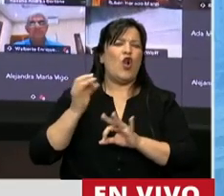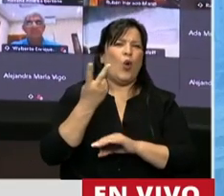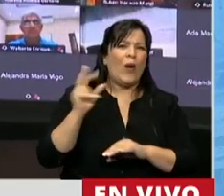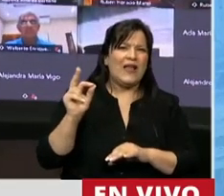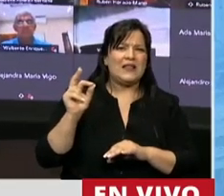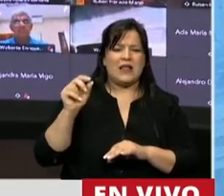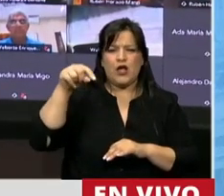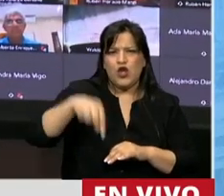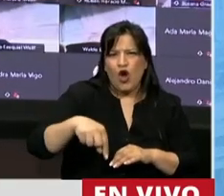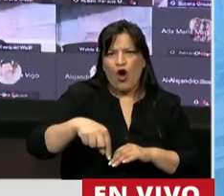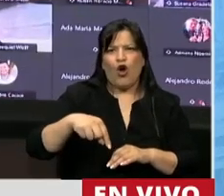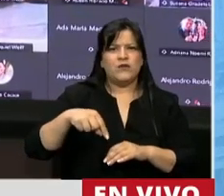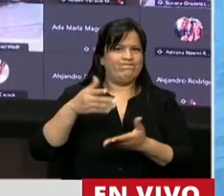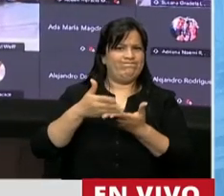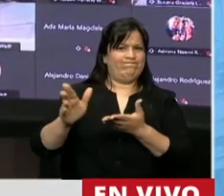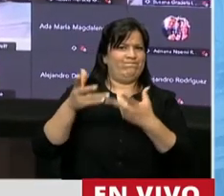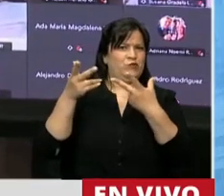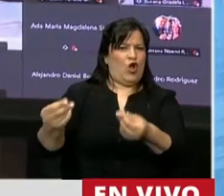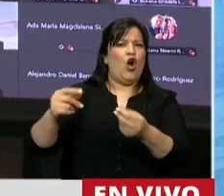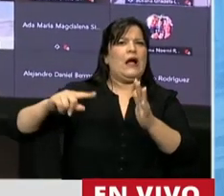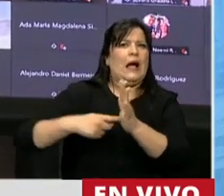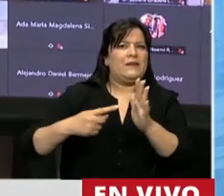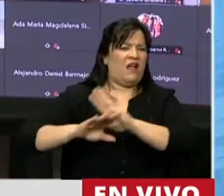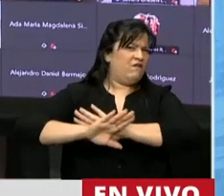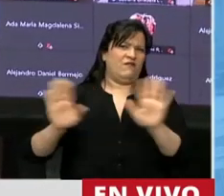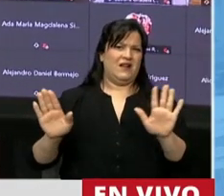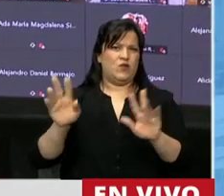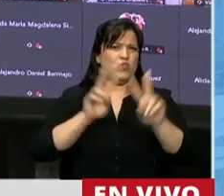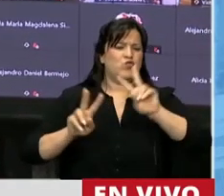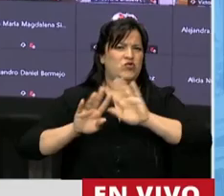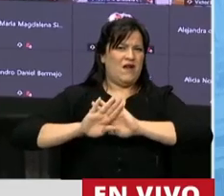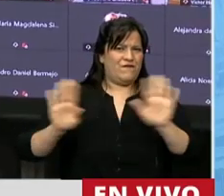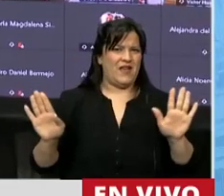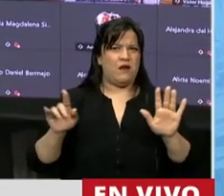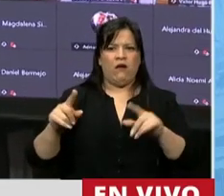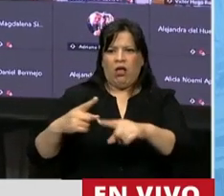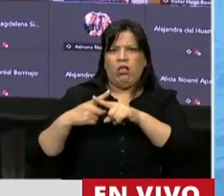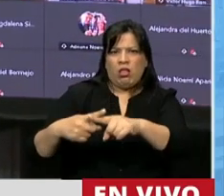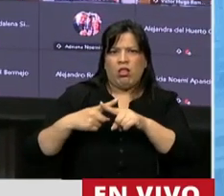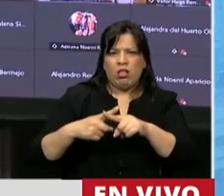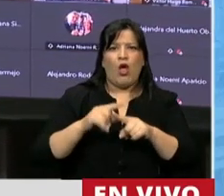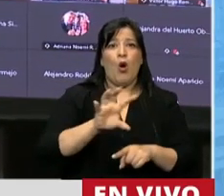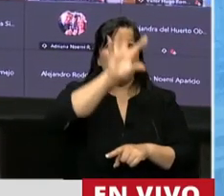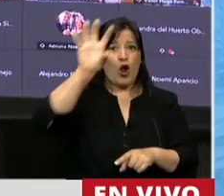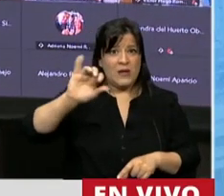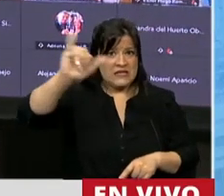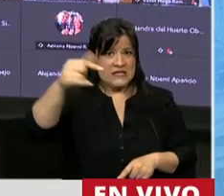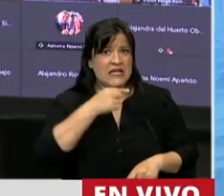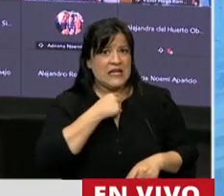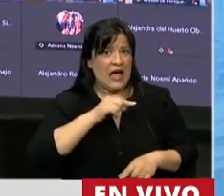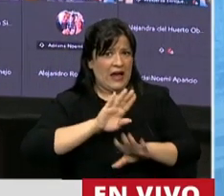que era el rechazo a la capital. Era una disputa en donde el interior sí quería y la